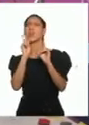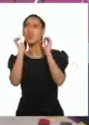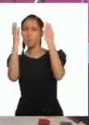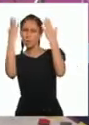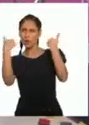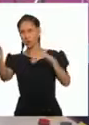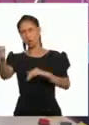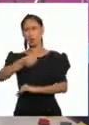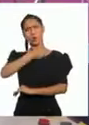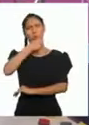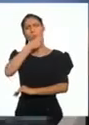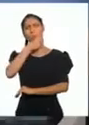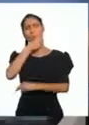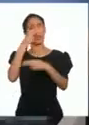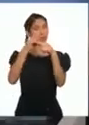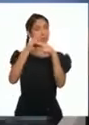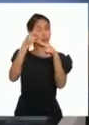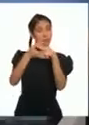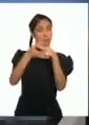Ima Sumac.